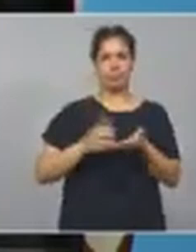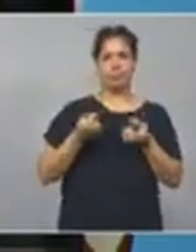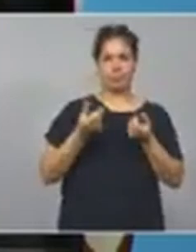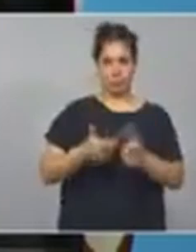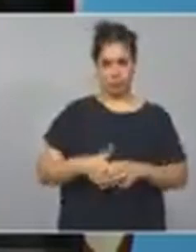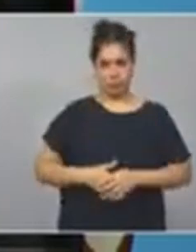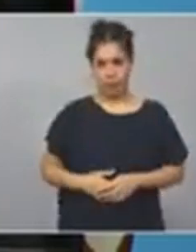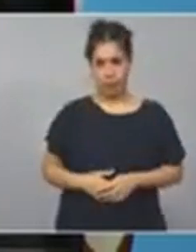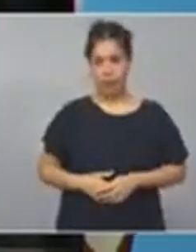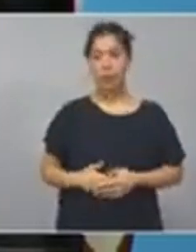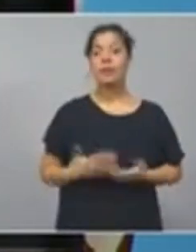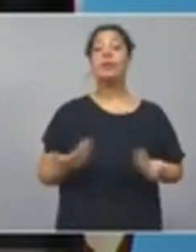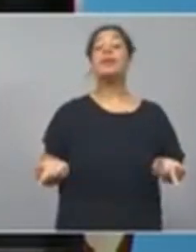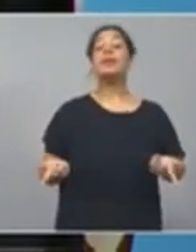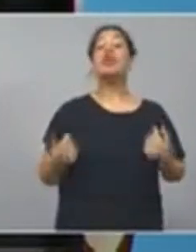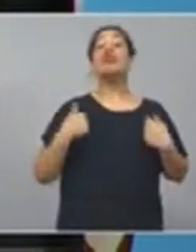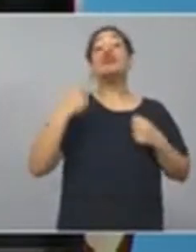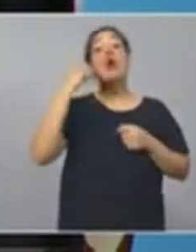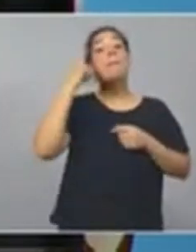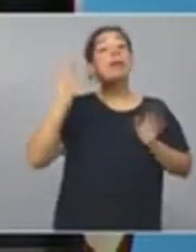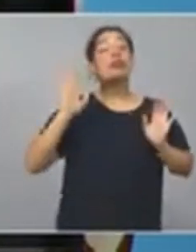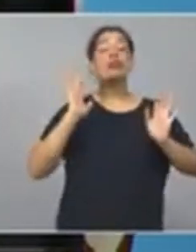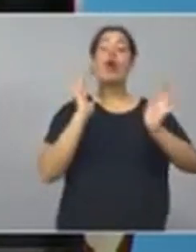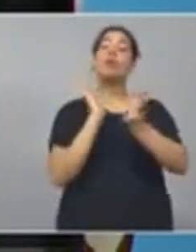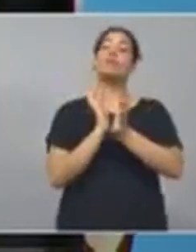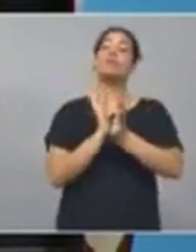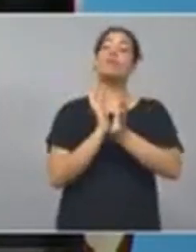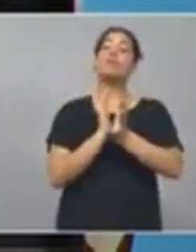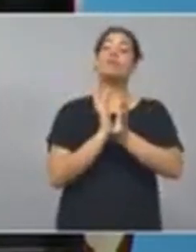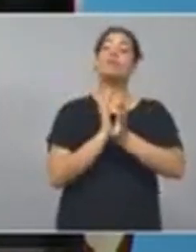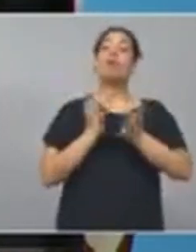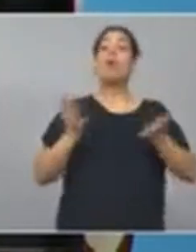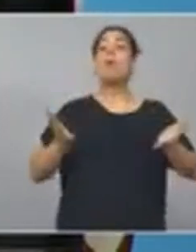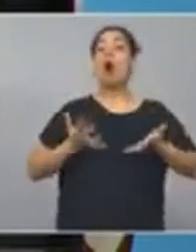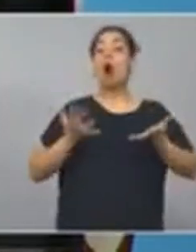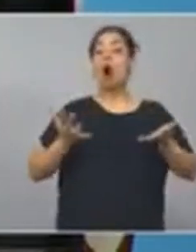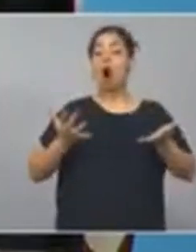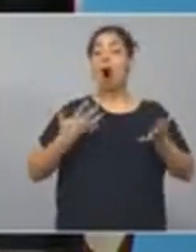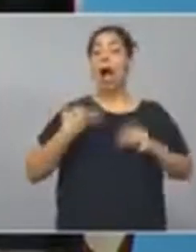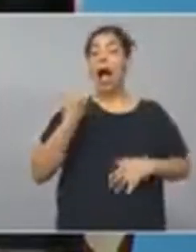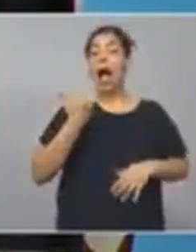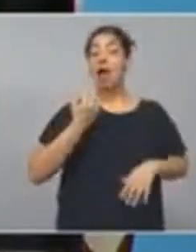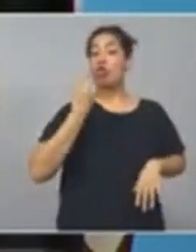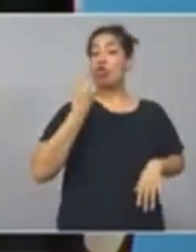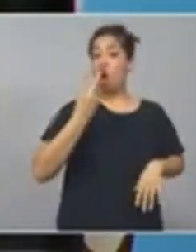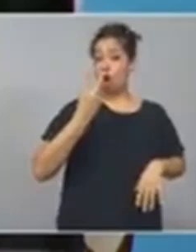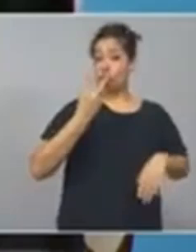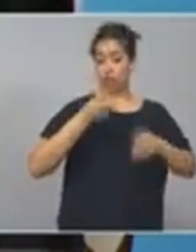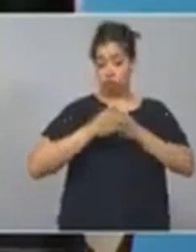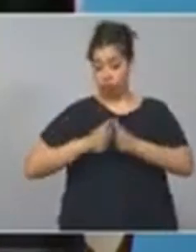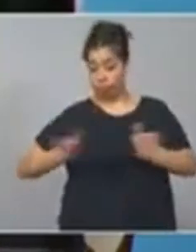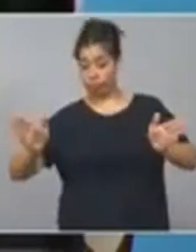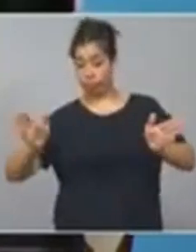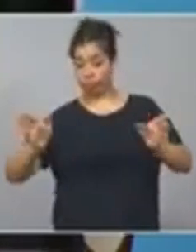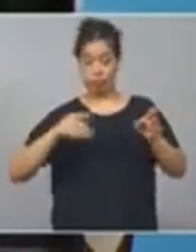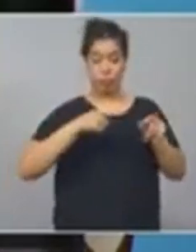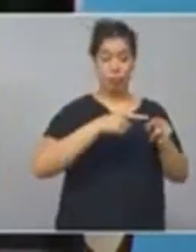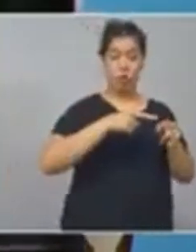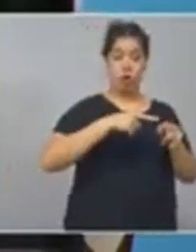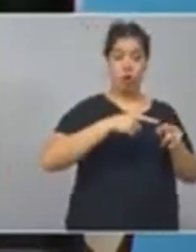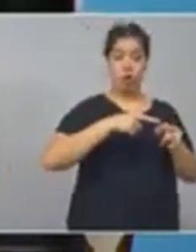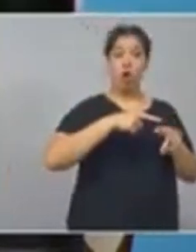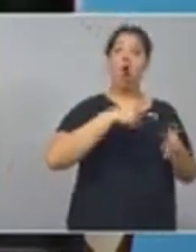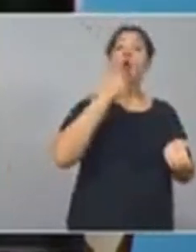creo que era un acto que tiene dos elementos. Por un lado cumplir, por el otro lado